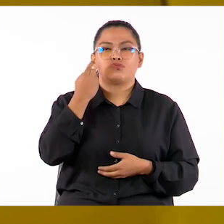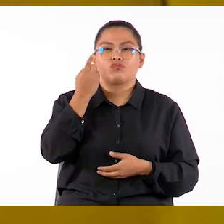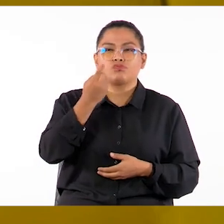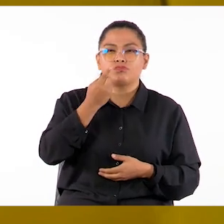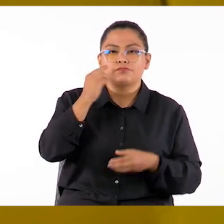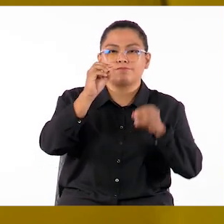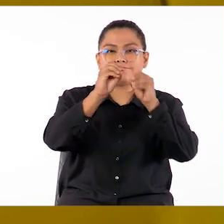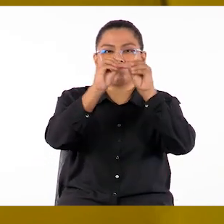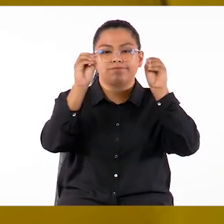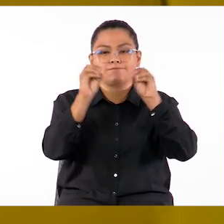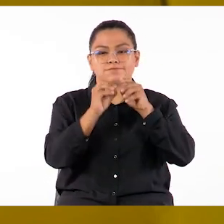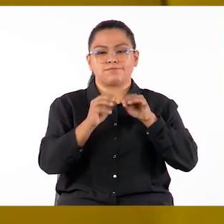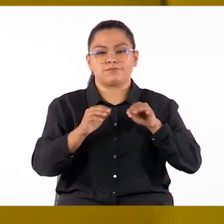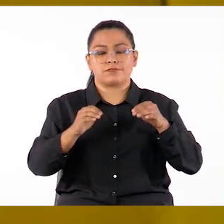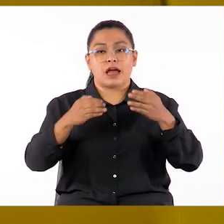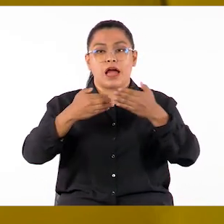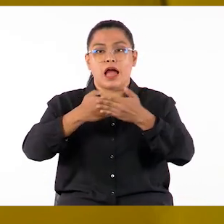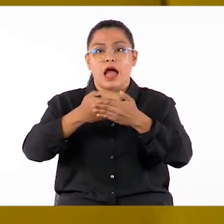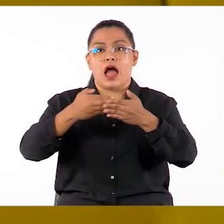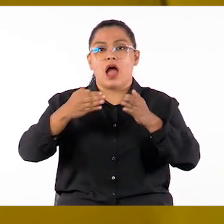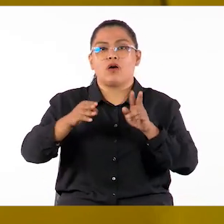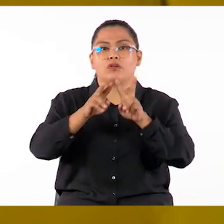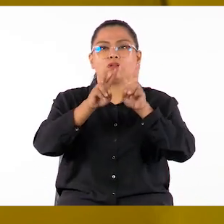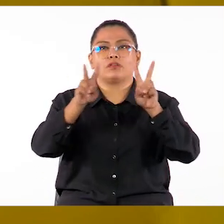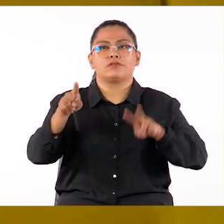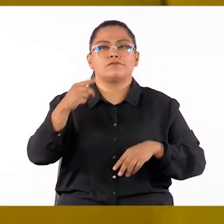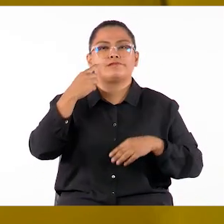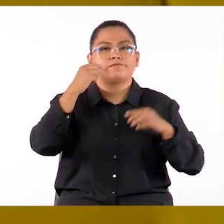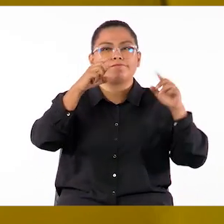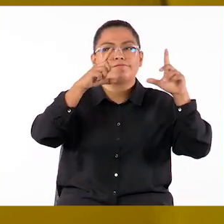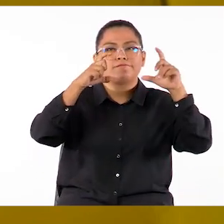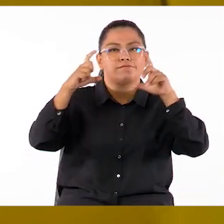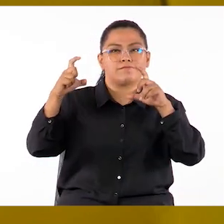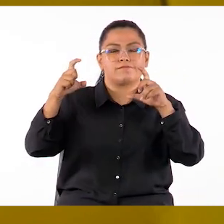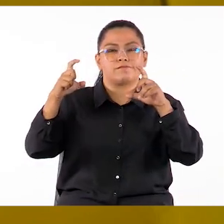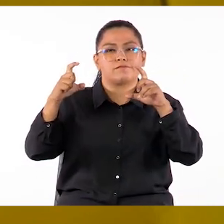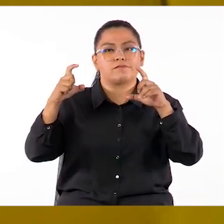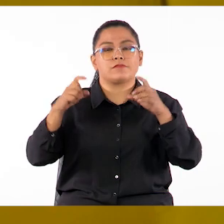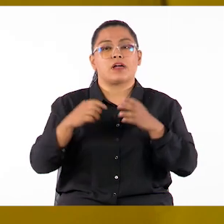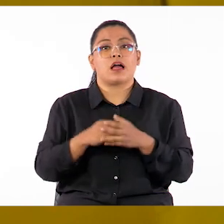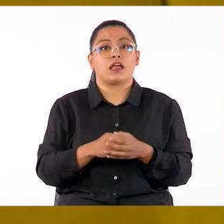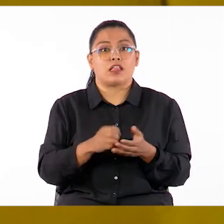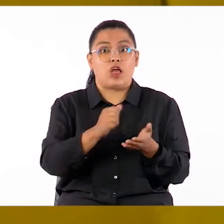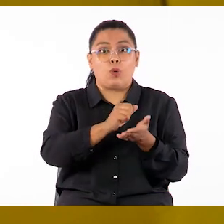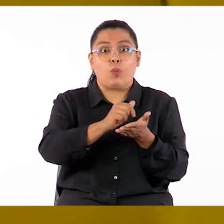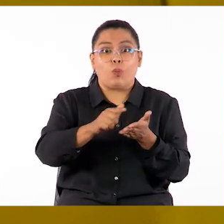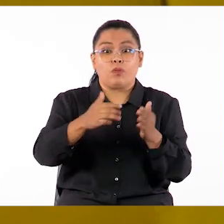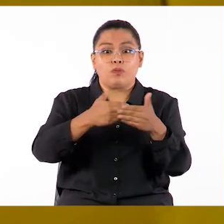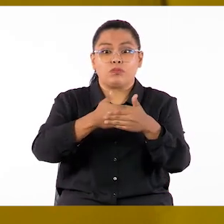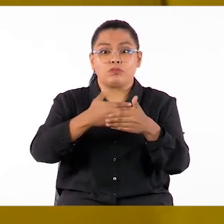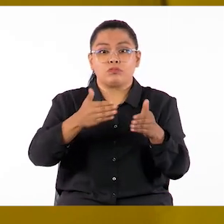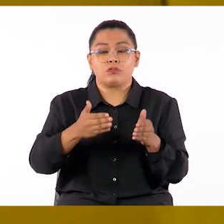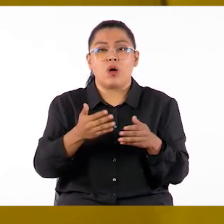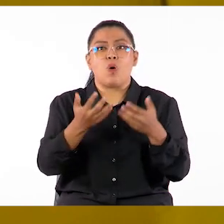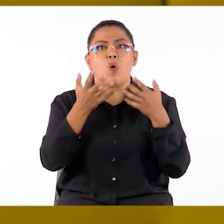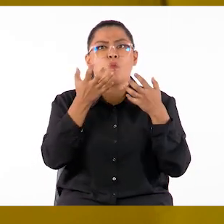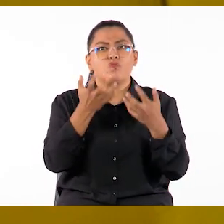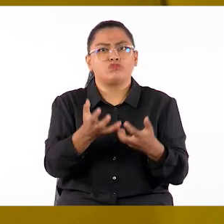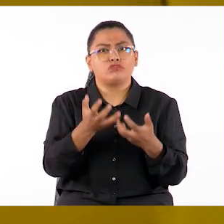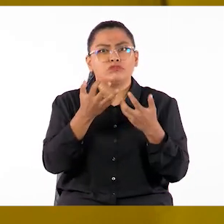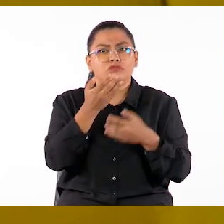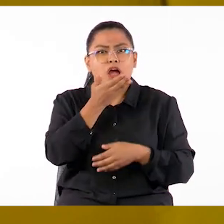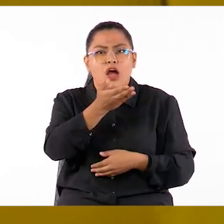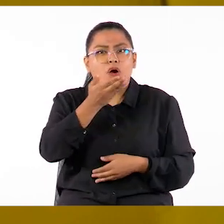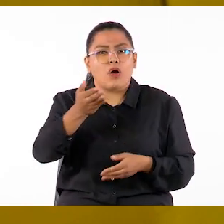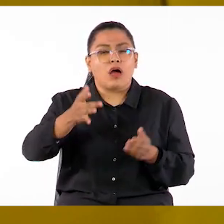Aula Virtual, nos encontramos con imágenes de salones de clase equipados con mucha tecnología, que es